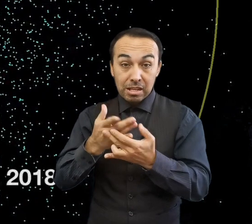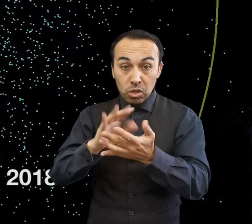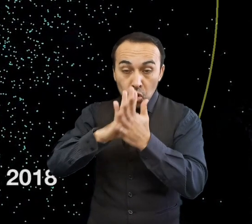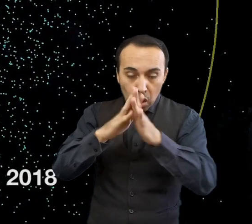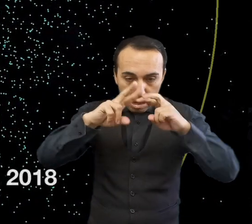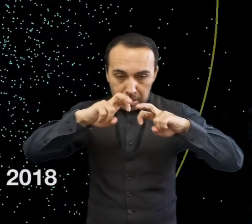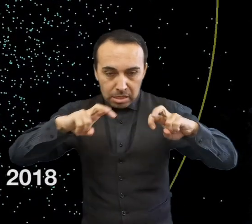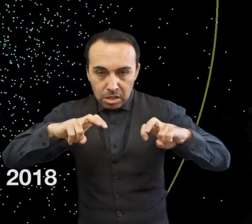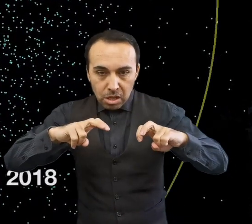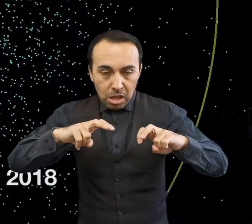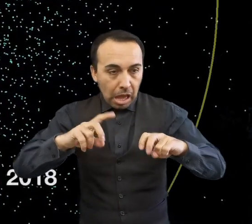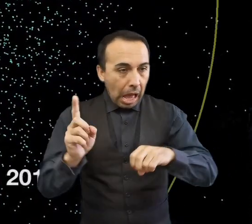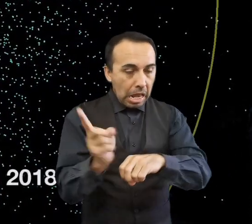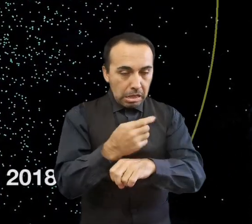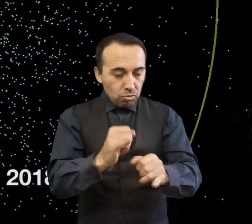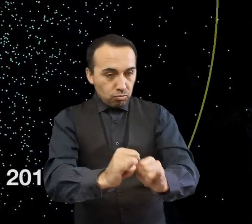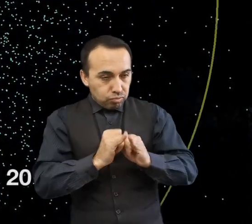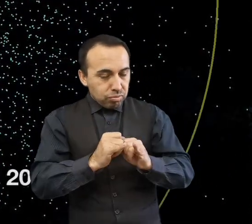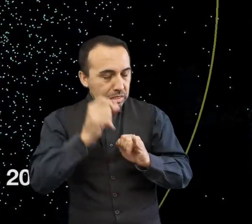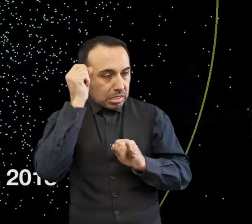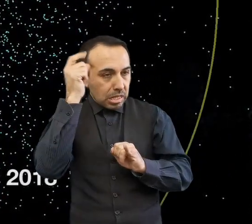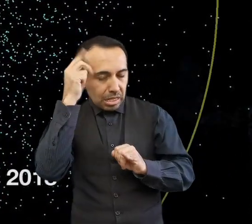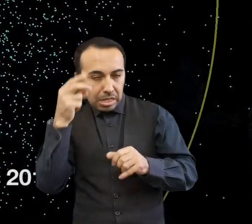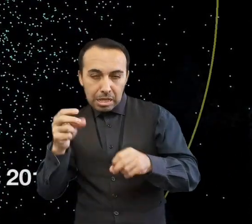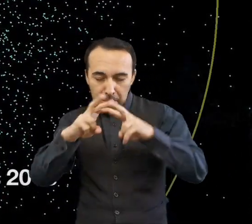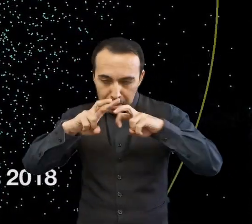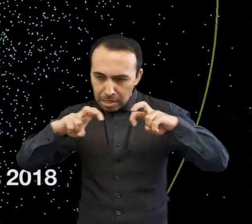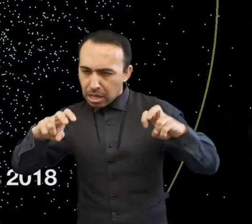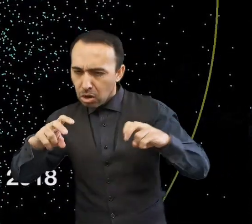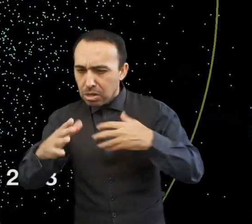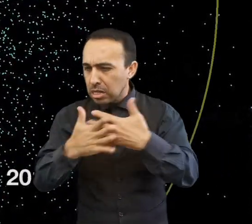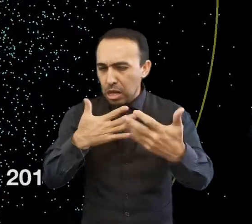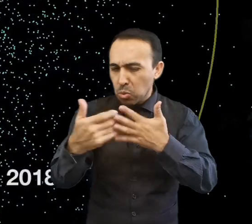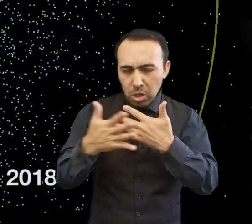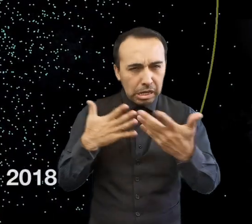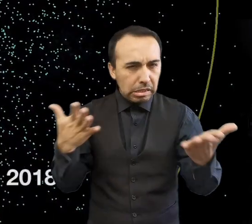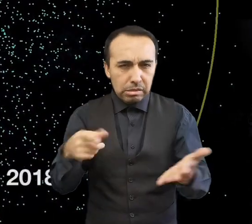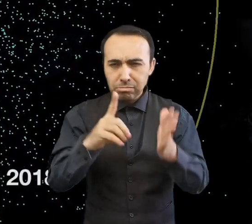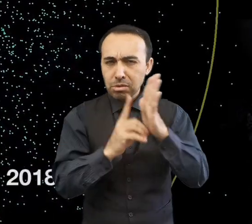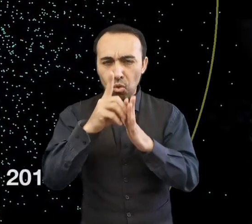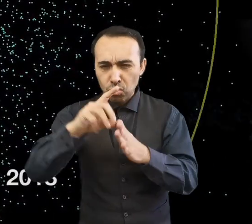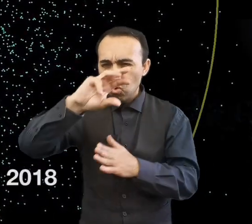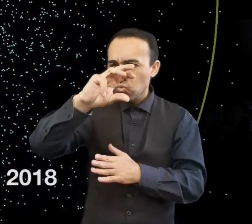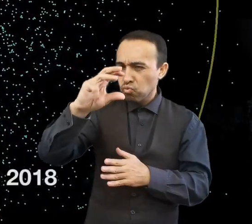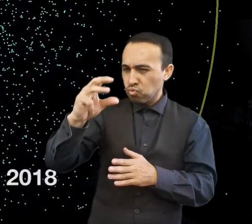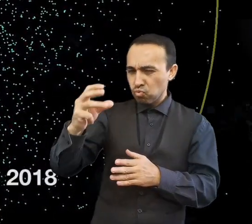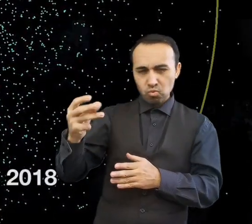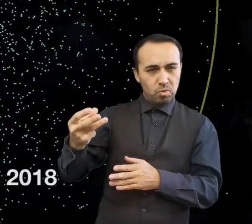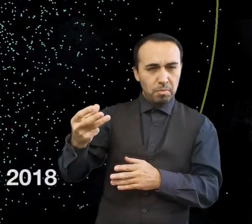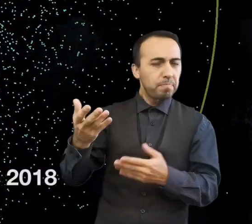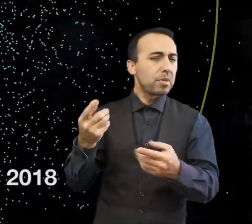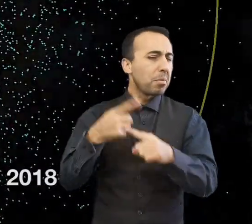comprender e investigar la naturaleza física de estos cuerpos. ¿Por qué es importante estudiar los asteroides?